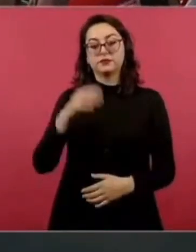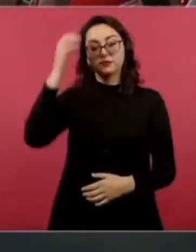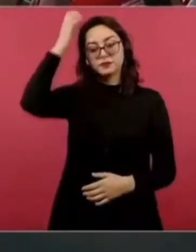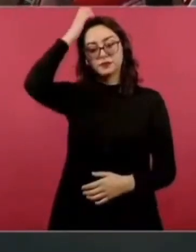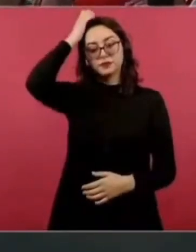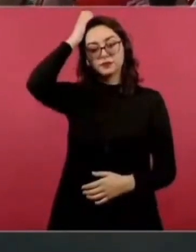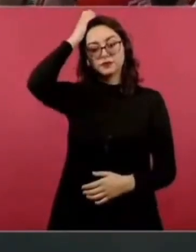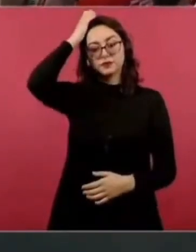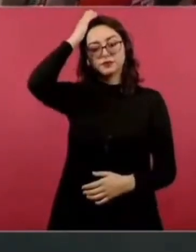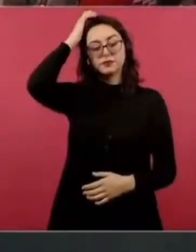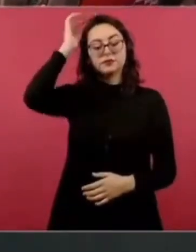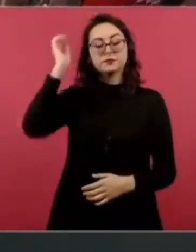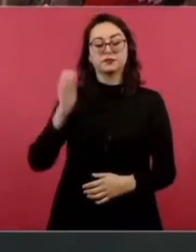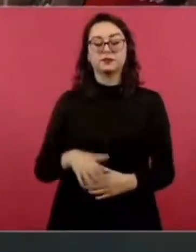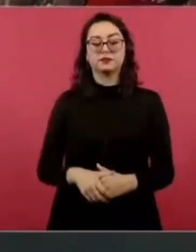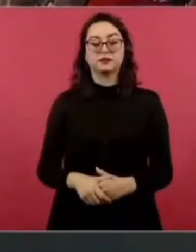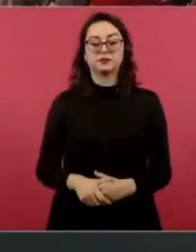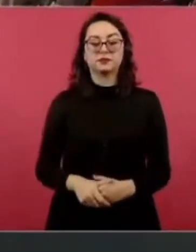Pues